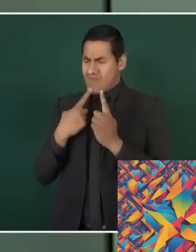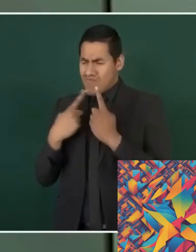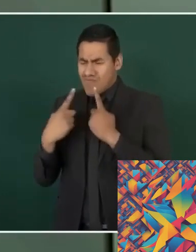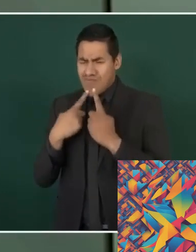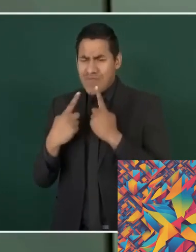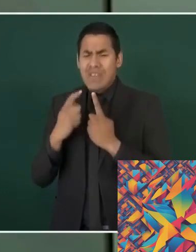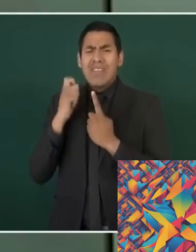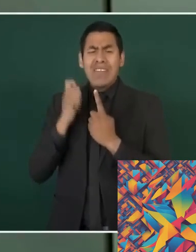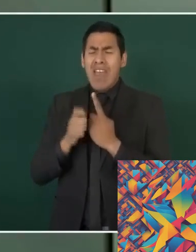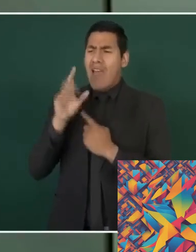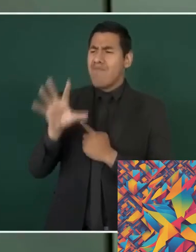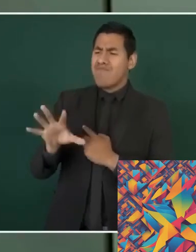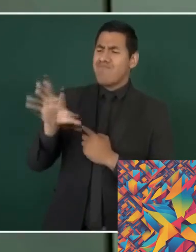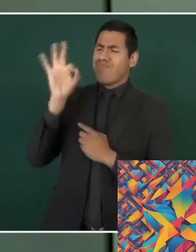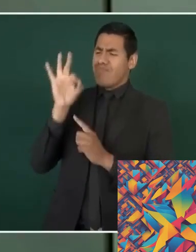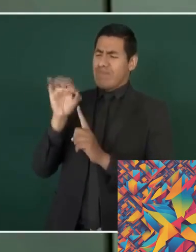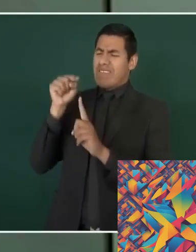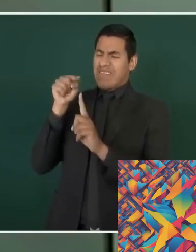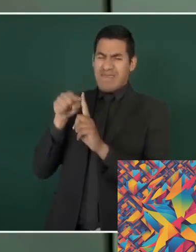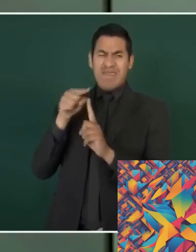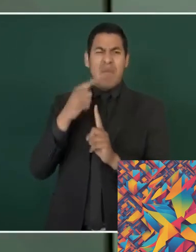justo y equitativo para todos.